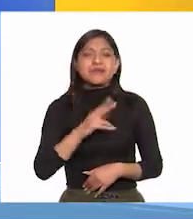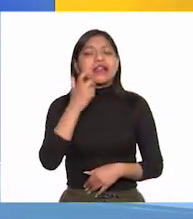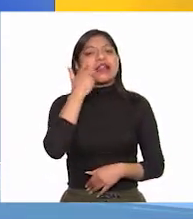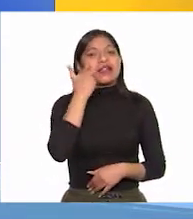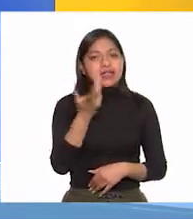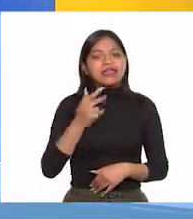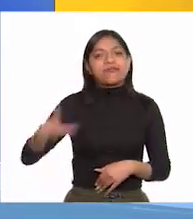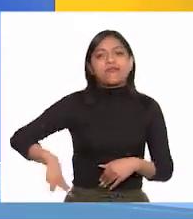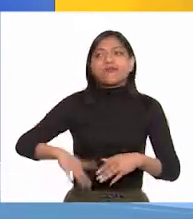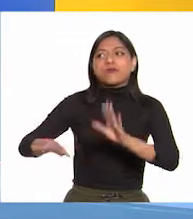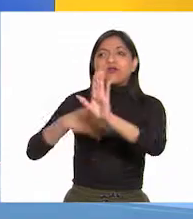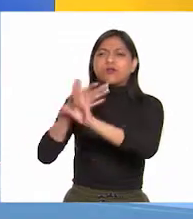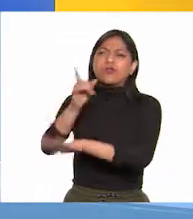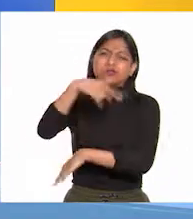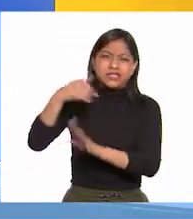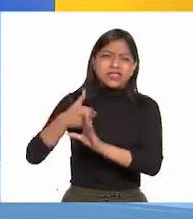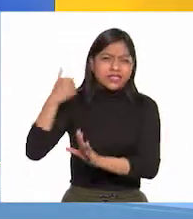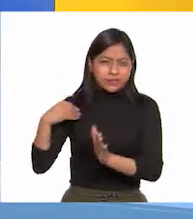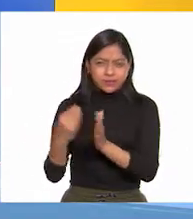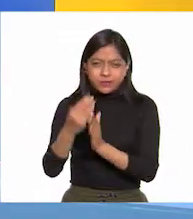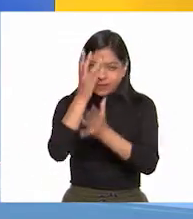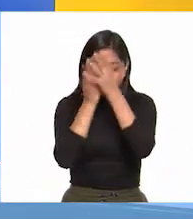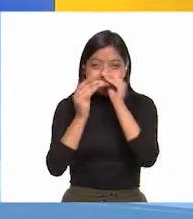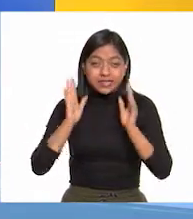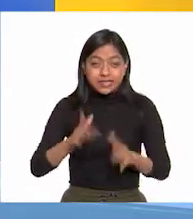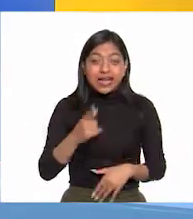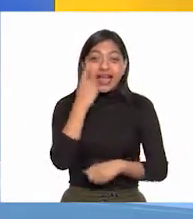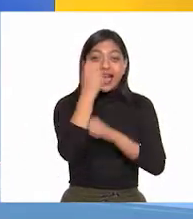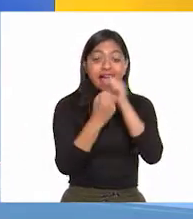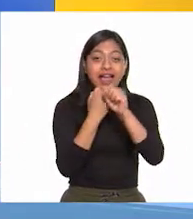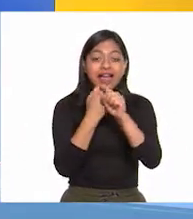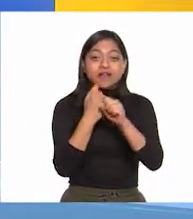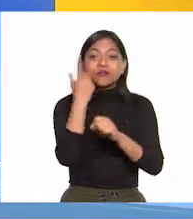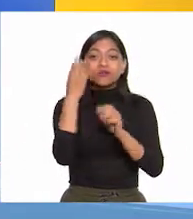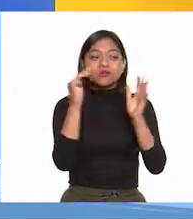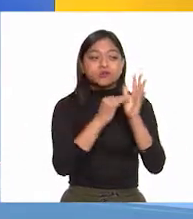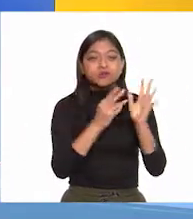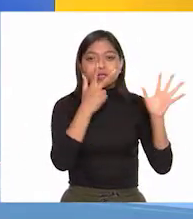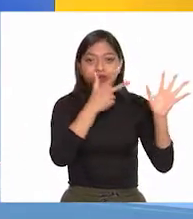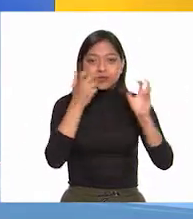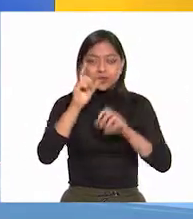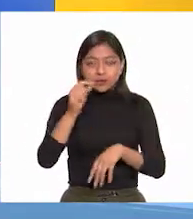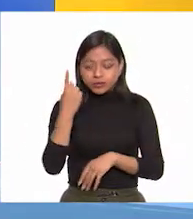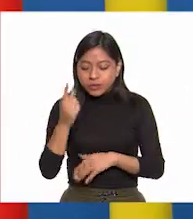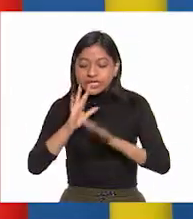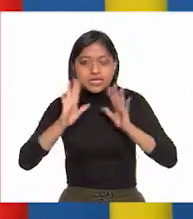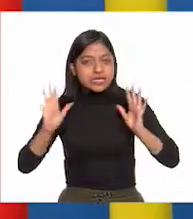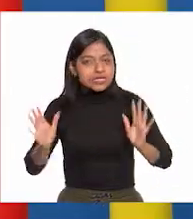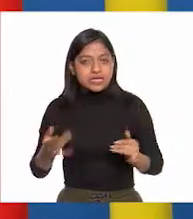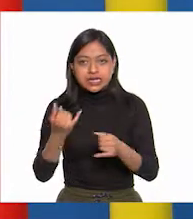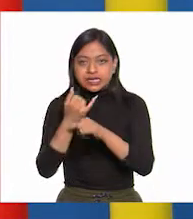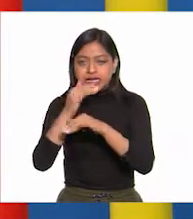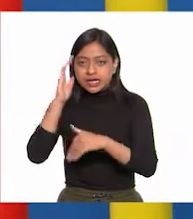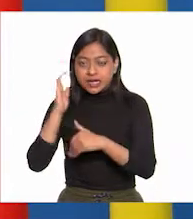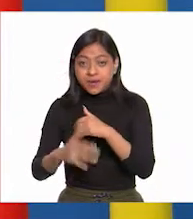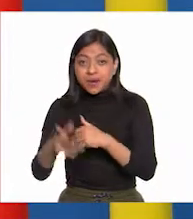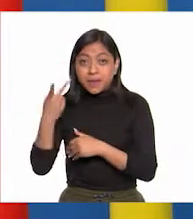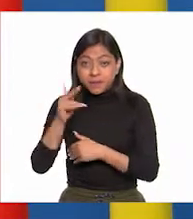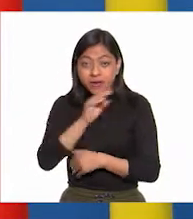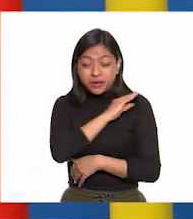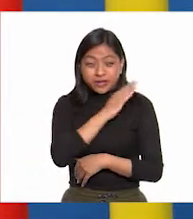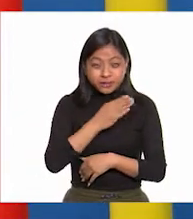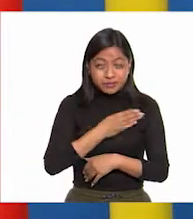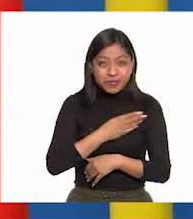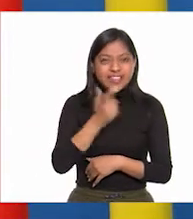en clases anteriores. Y se considera el año de 1821 como el fin del movimiento. Sin embargo, España